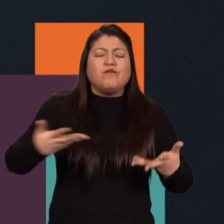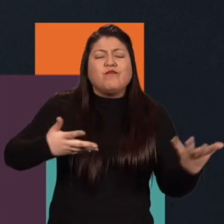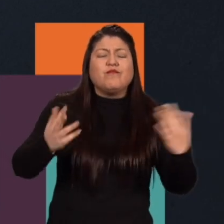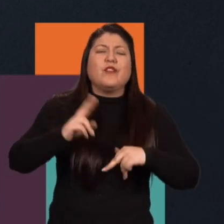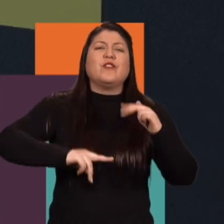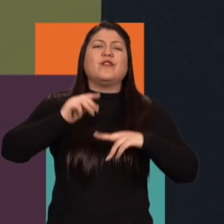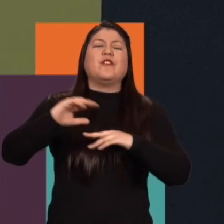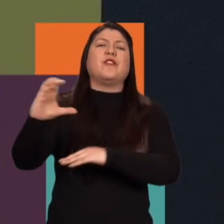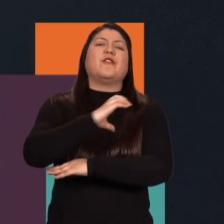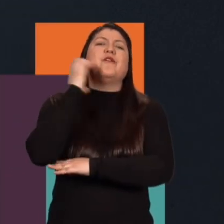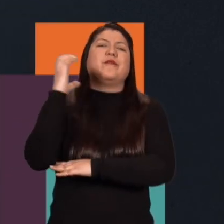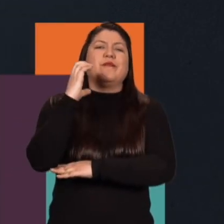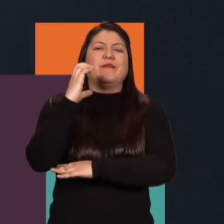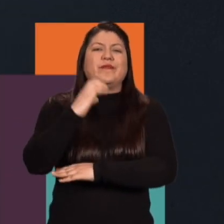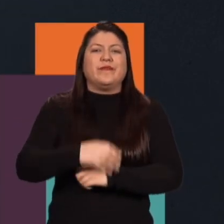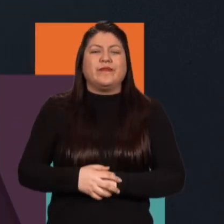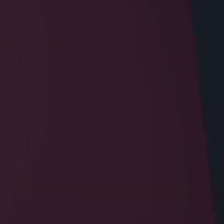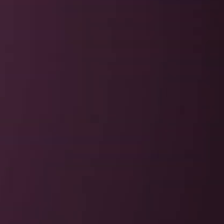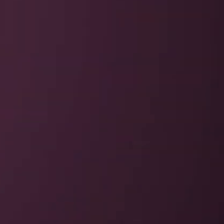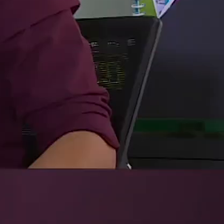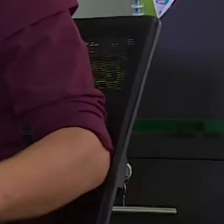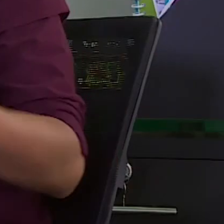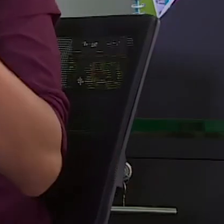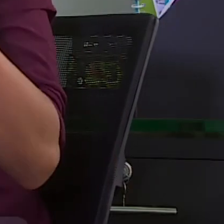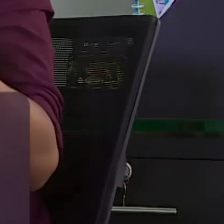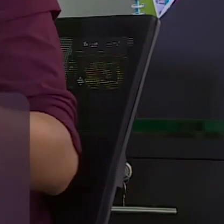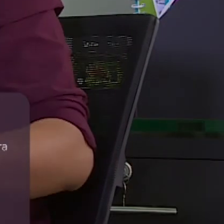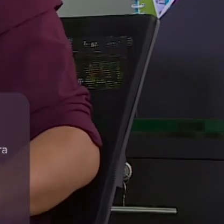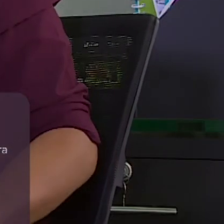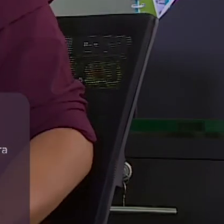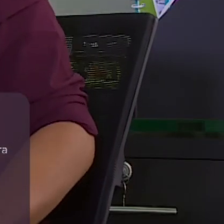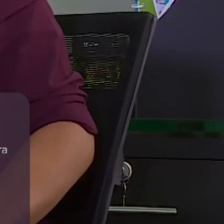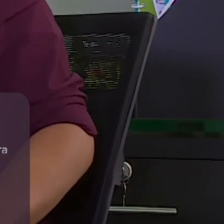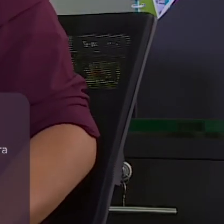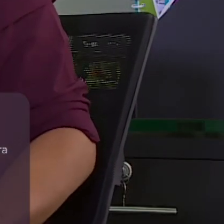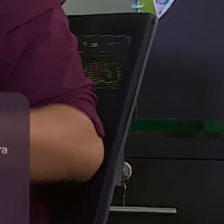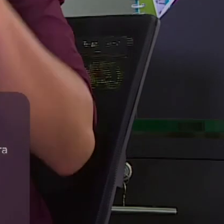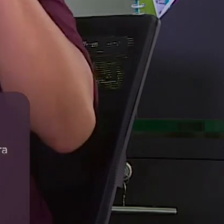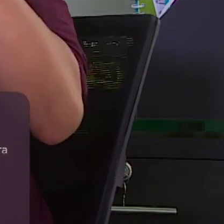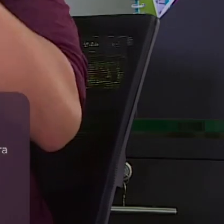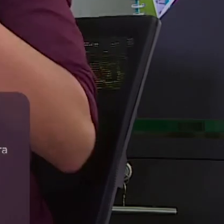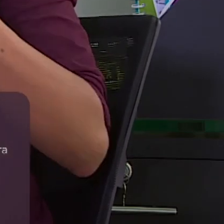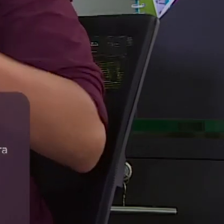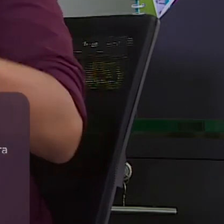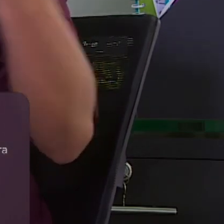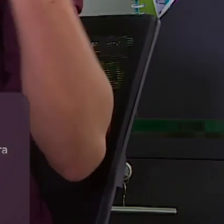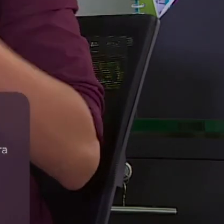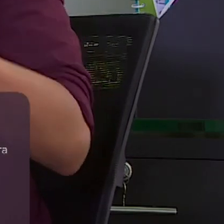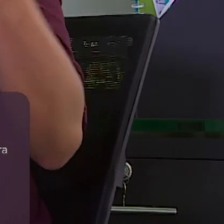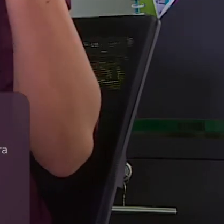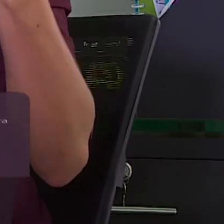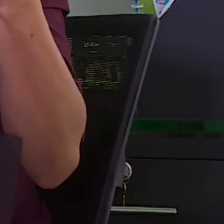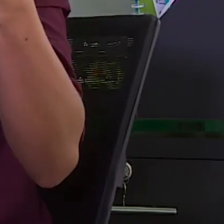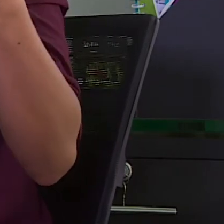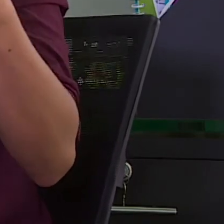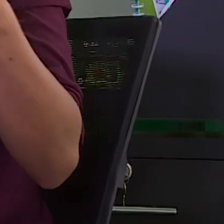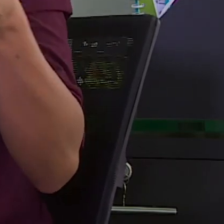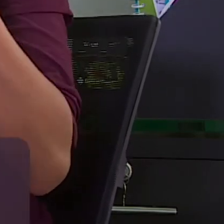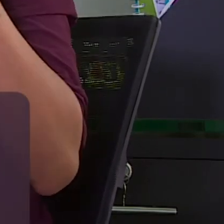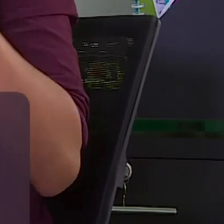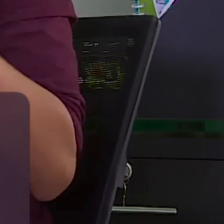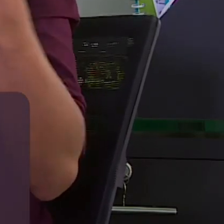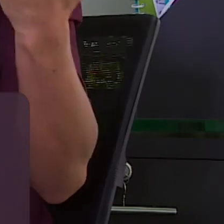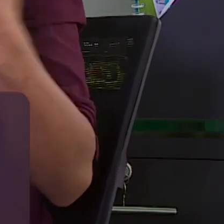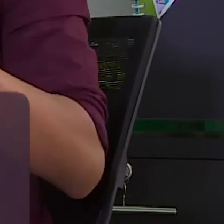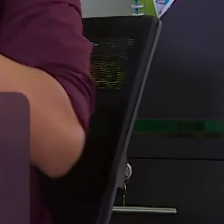se puede llevar a la ficción para construir país le damos las gracias a Karen y a nuestros invitados por supuesto por hacer